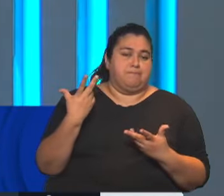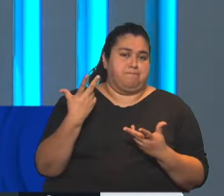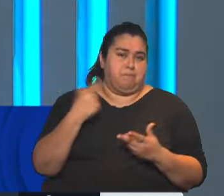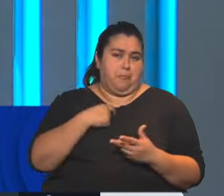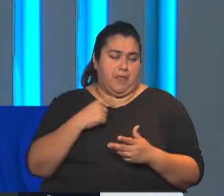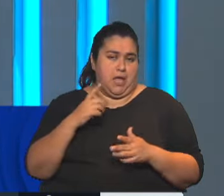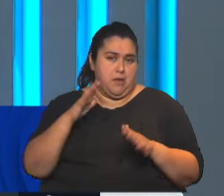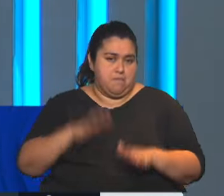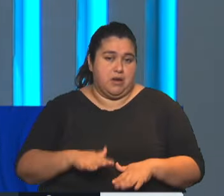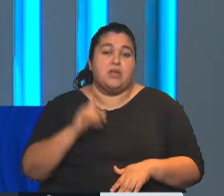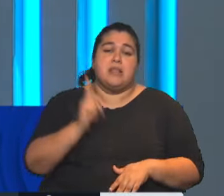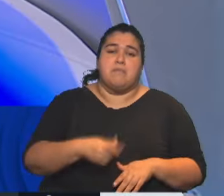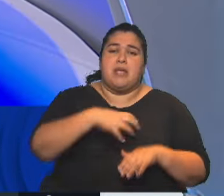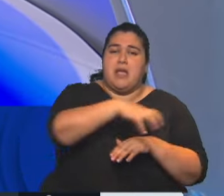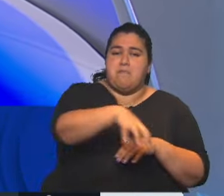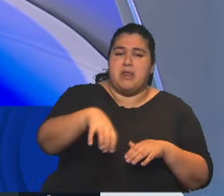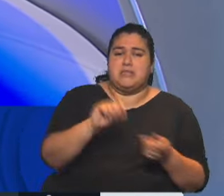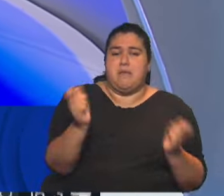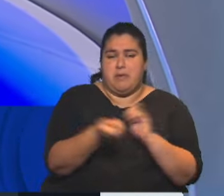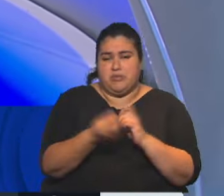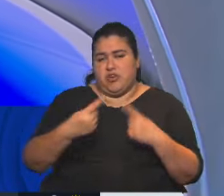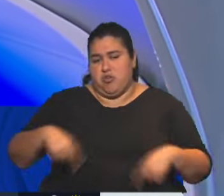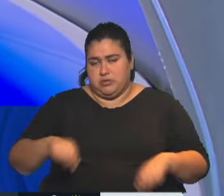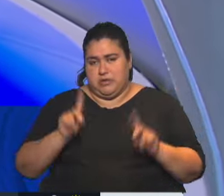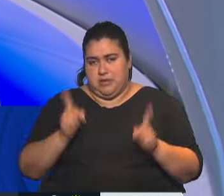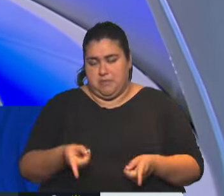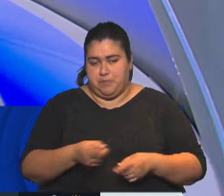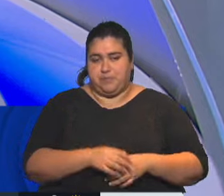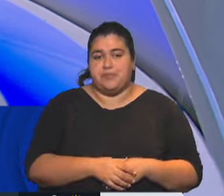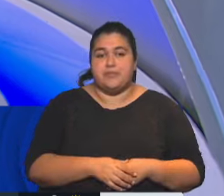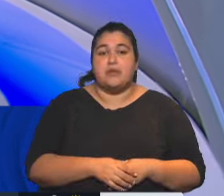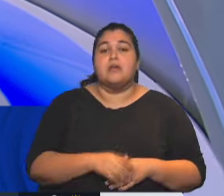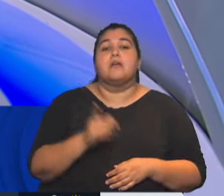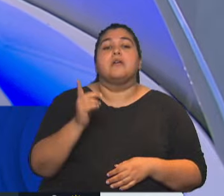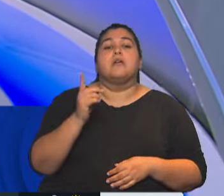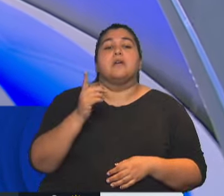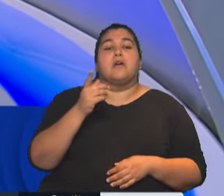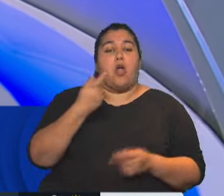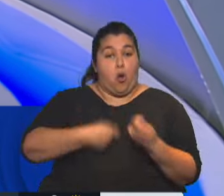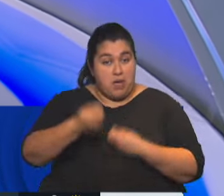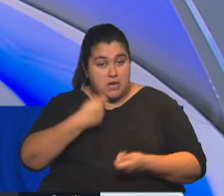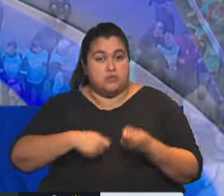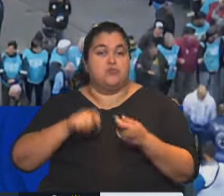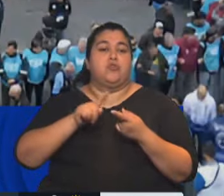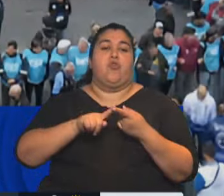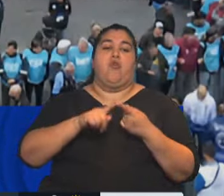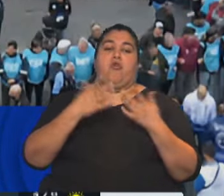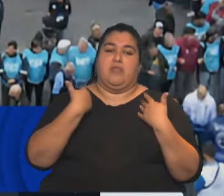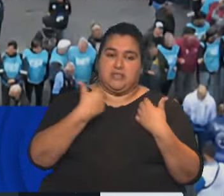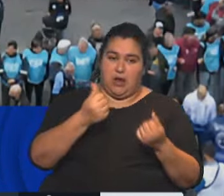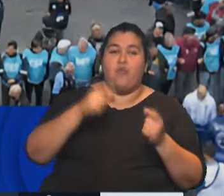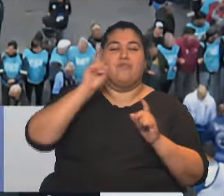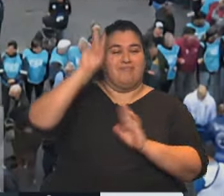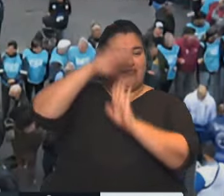las privatizaciones, ¿no? Exactamente. Bueno, a ver, otros que se suman, FASICS, comercio, tenemos